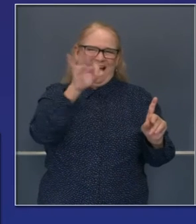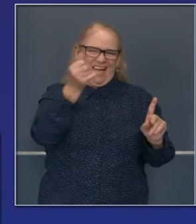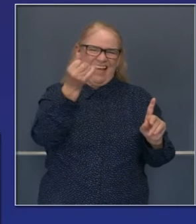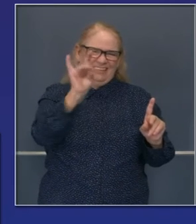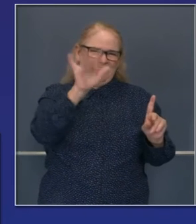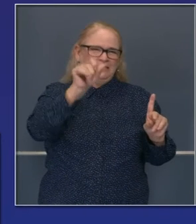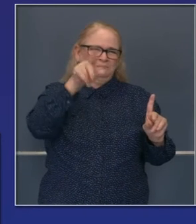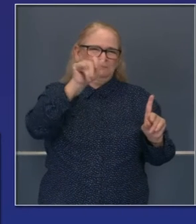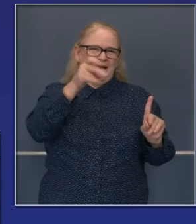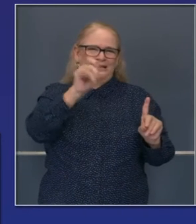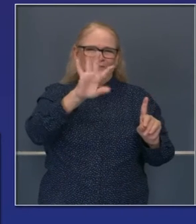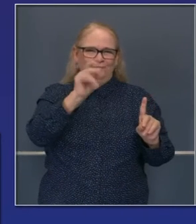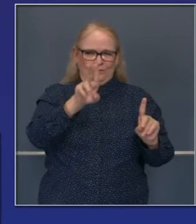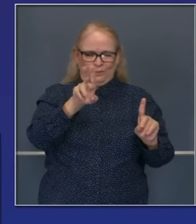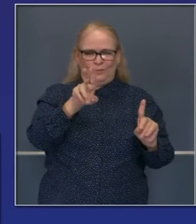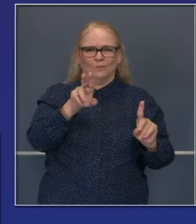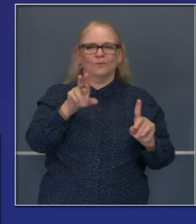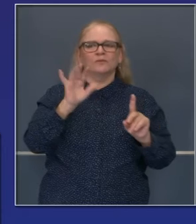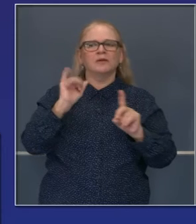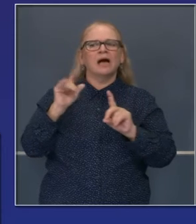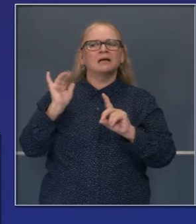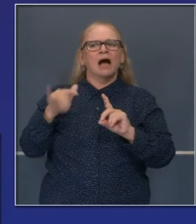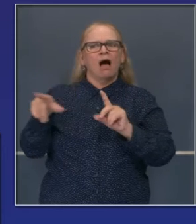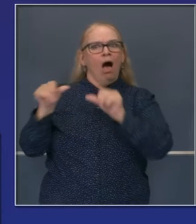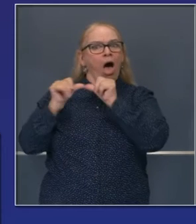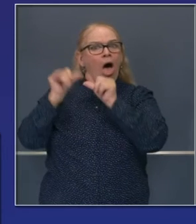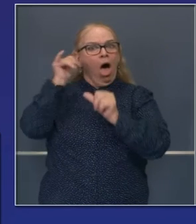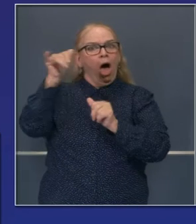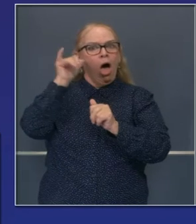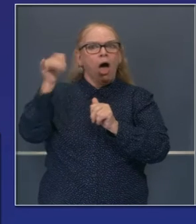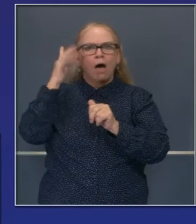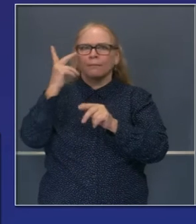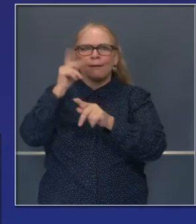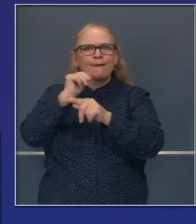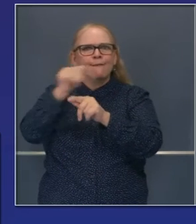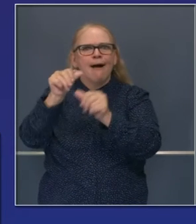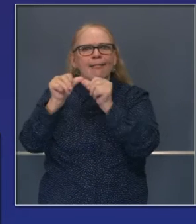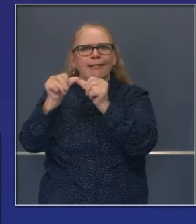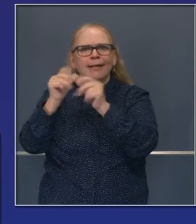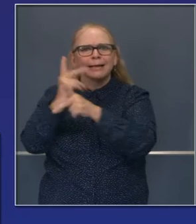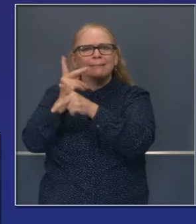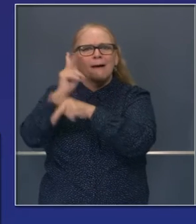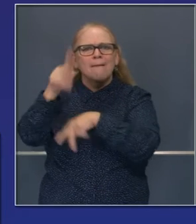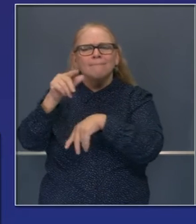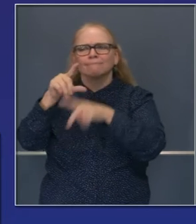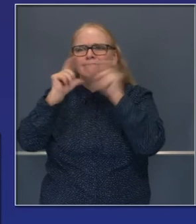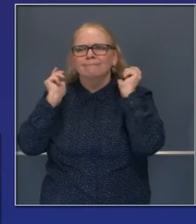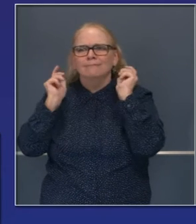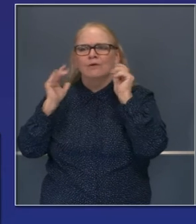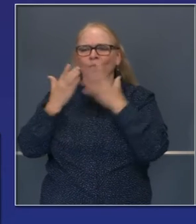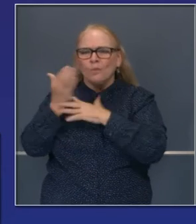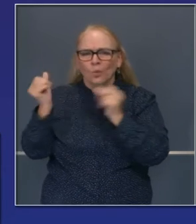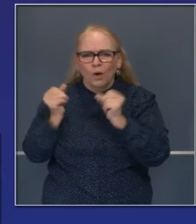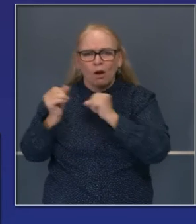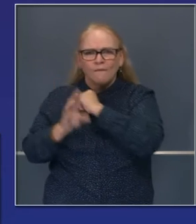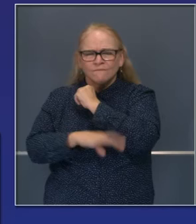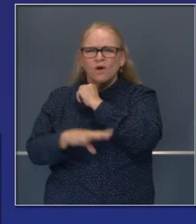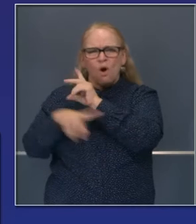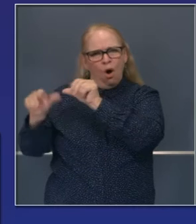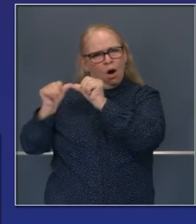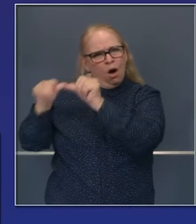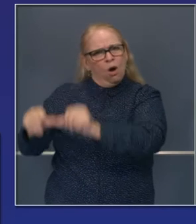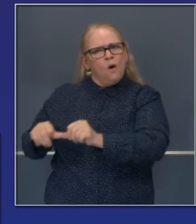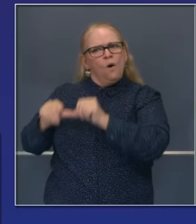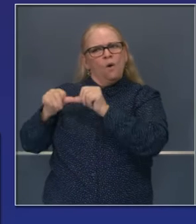Así que por eso tenemos que ser muy vigilantes, tenemos que ser muy sobrios sobre lo que está ocurriendo en nuestro entorno. Les